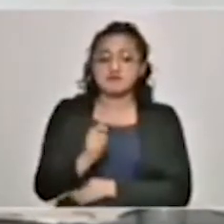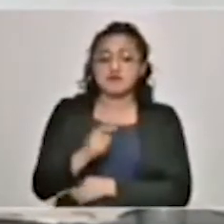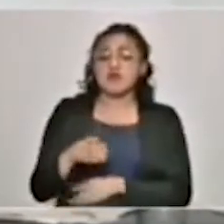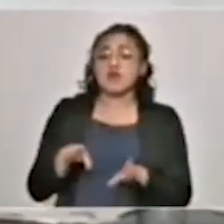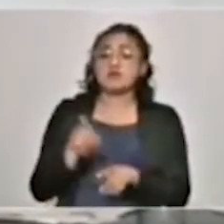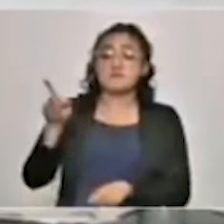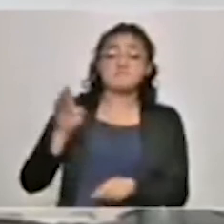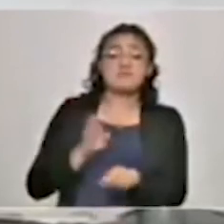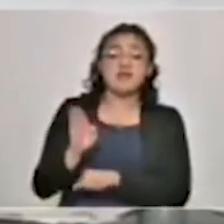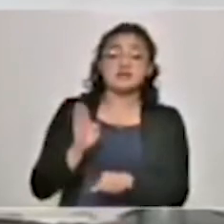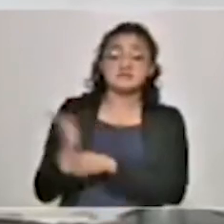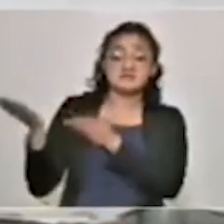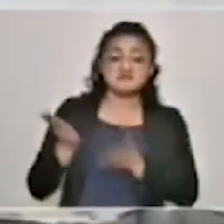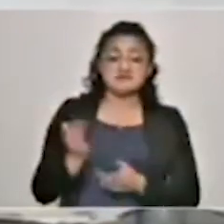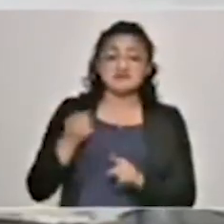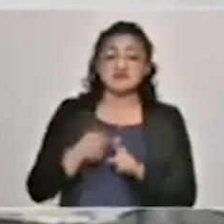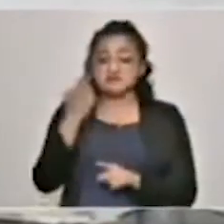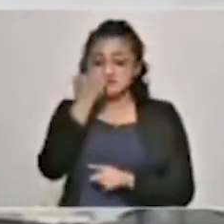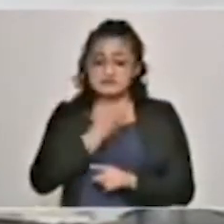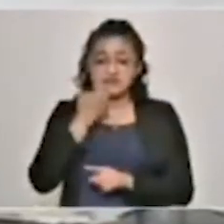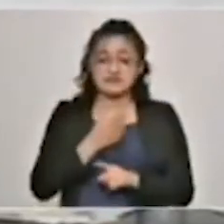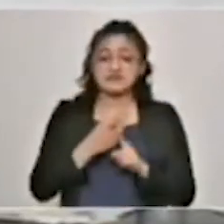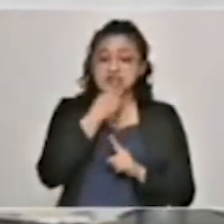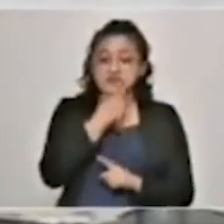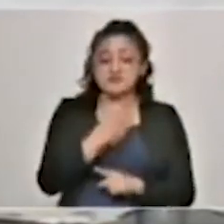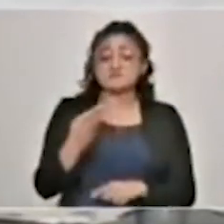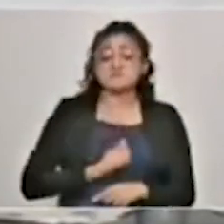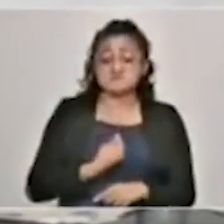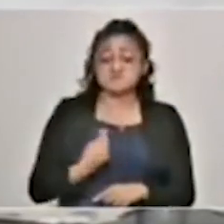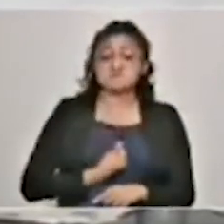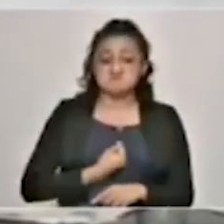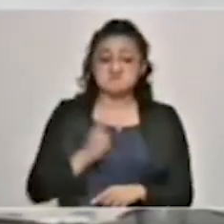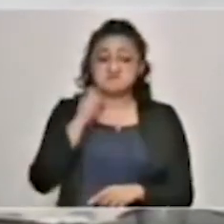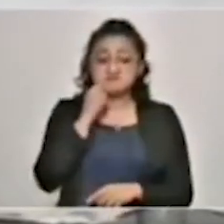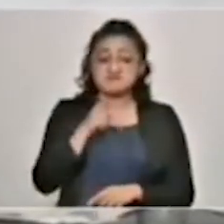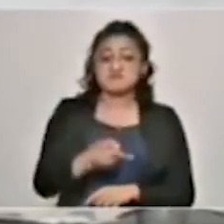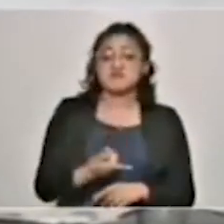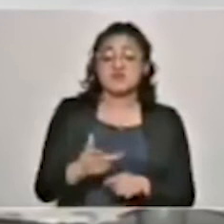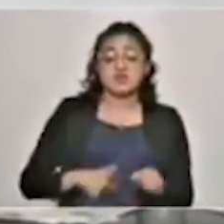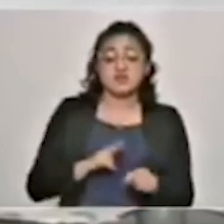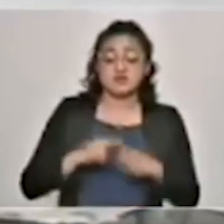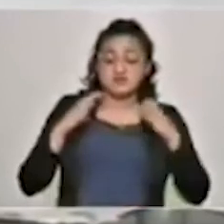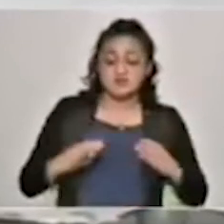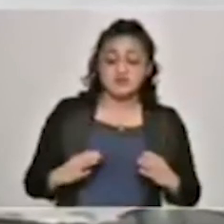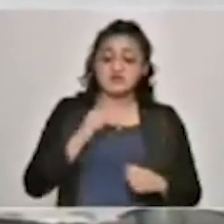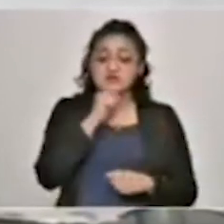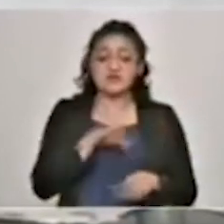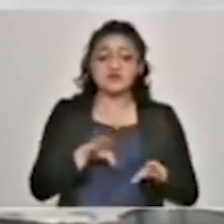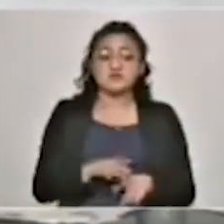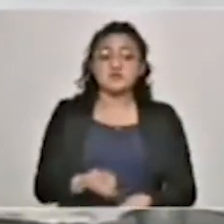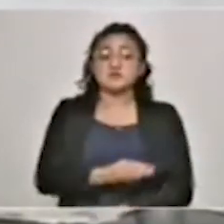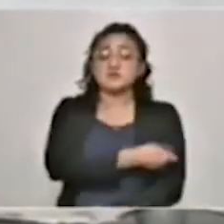variante brasileña. En los estudios indican que puede ser resistente tanto a la inmunidad natural del paciente como la